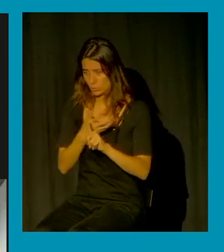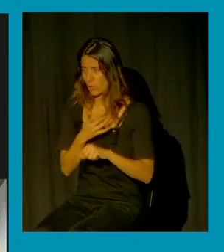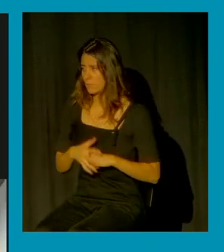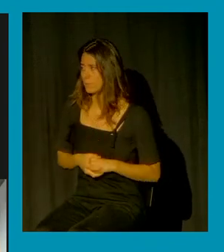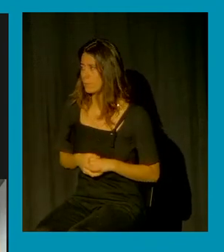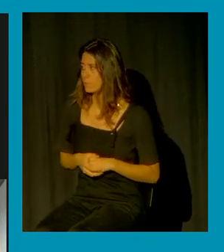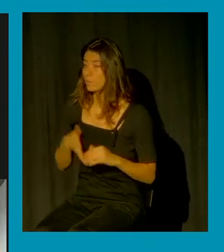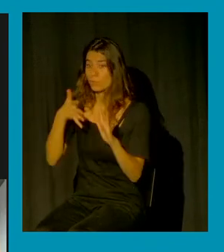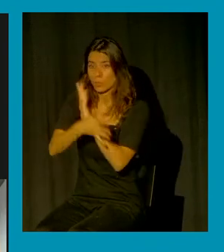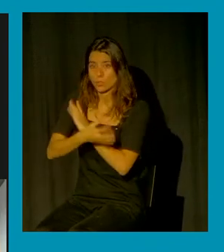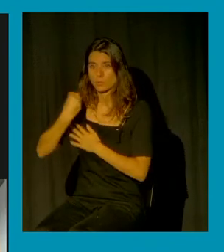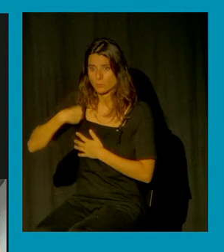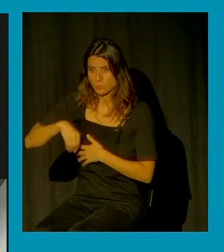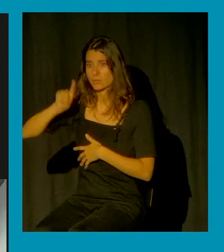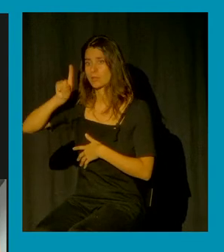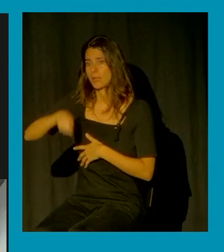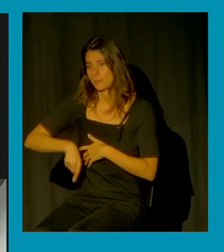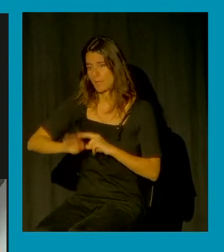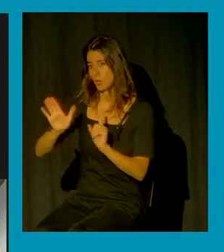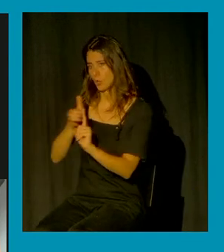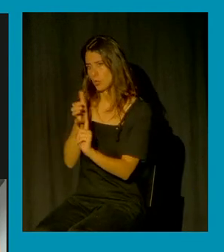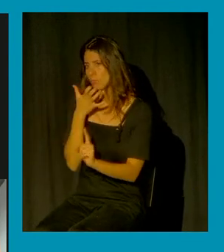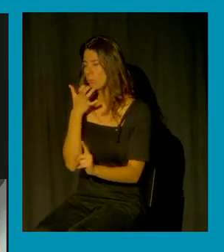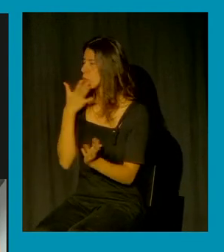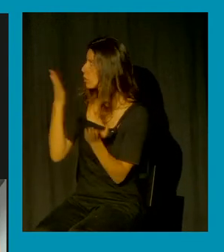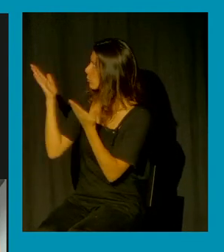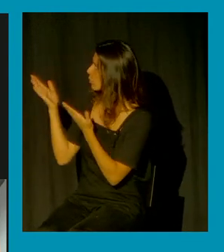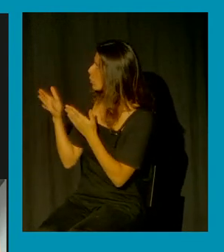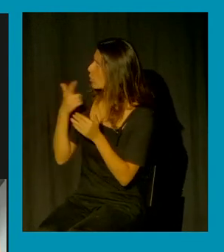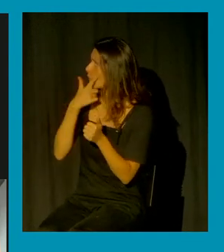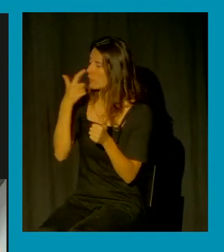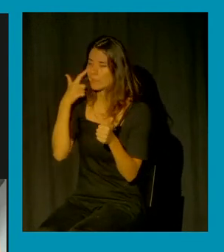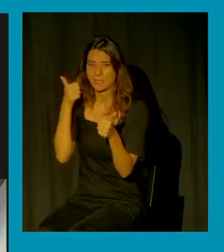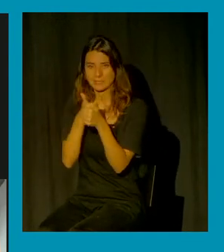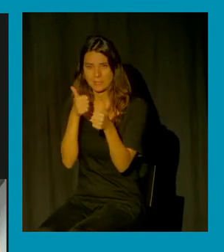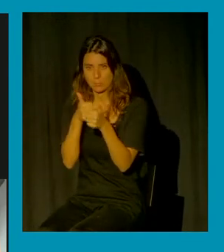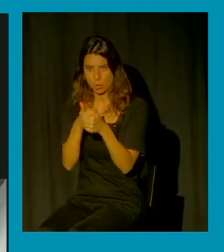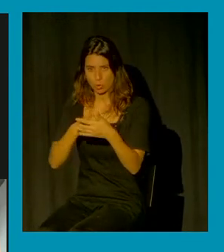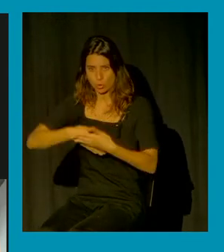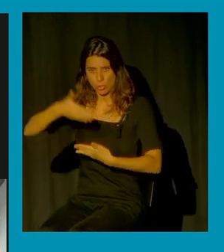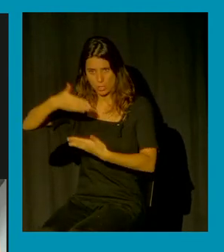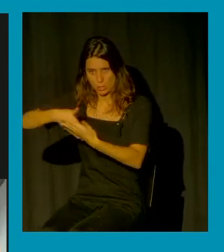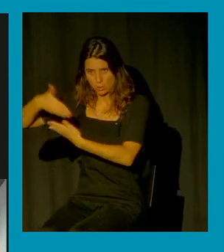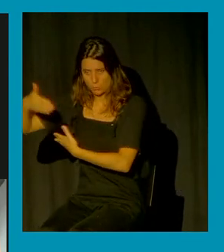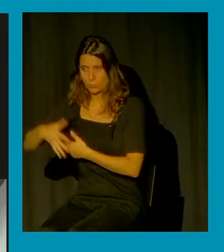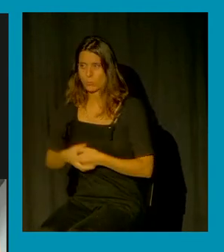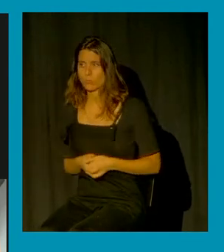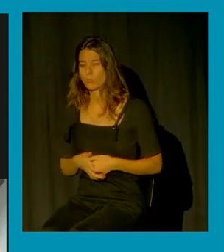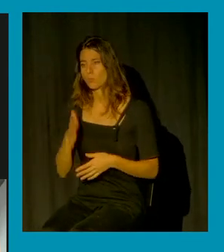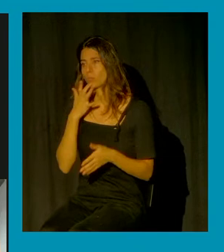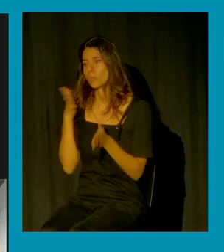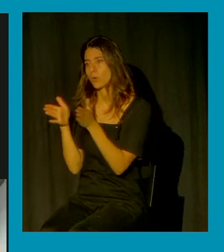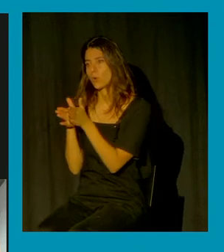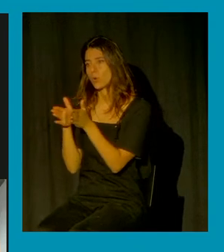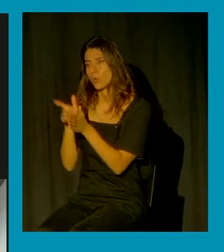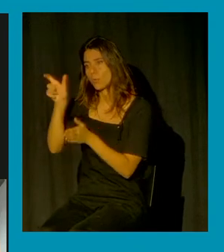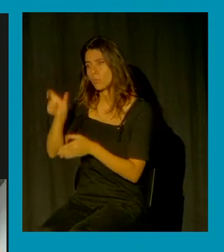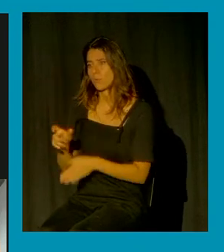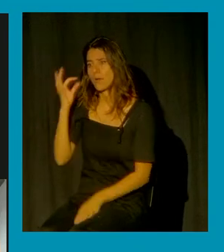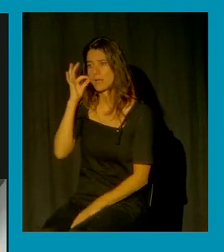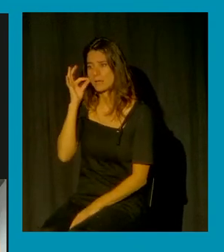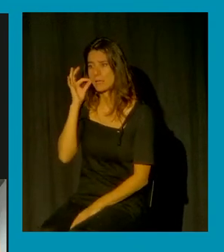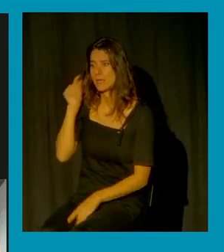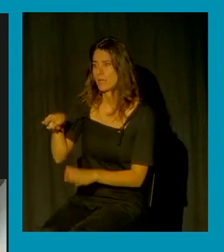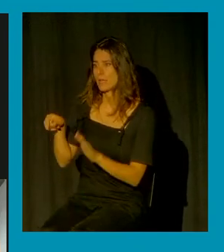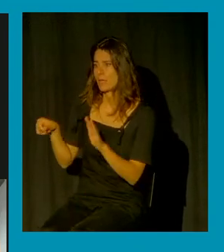eso nos encontramos también con este tipo de testimonios en los periódicos ¿no? con la compañera agredida en Iruña y San